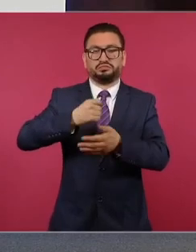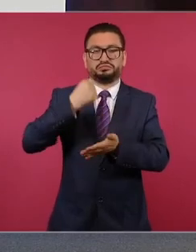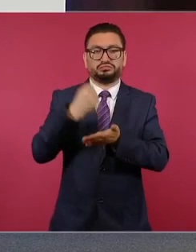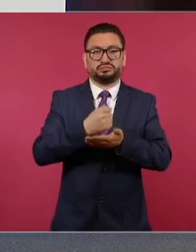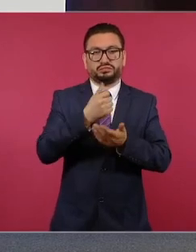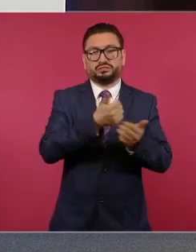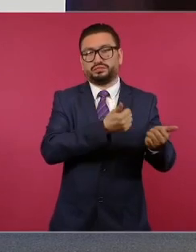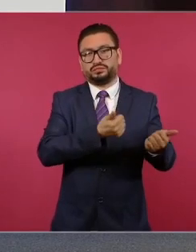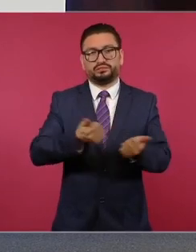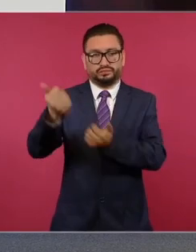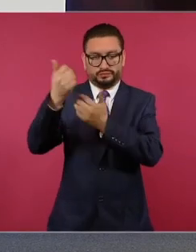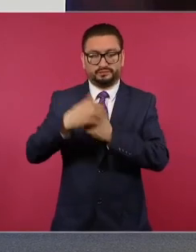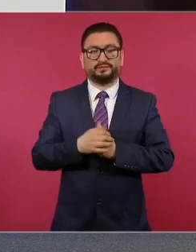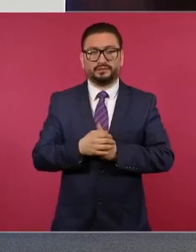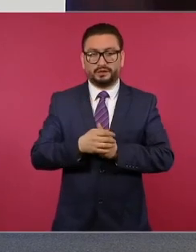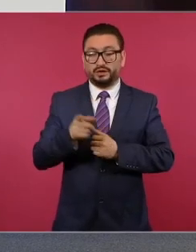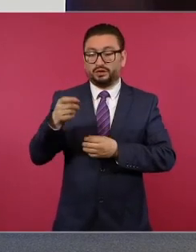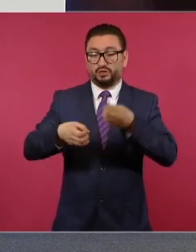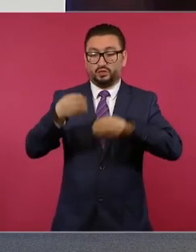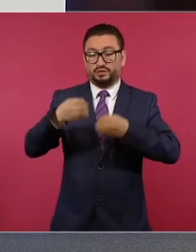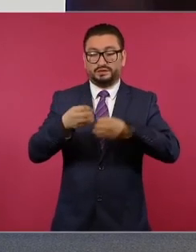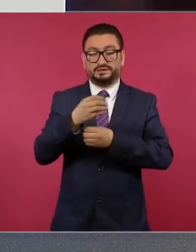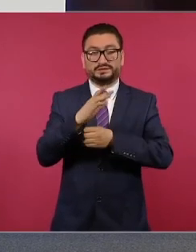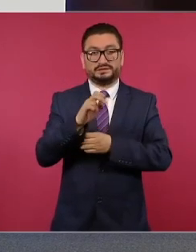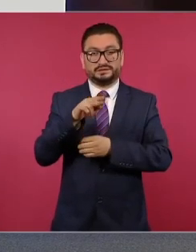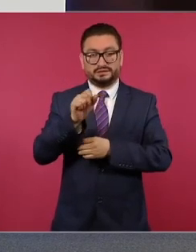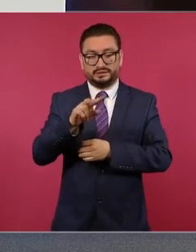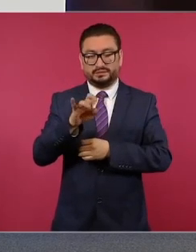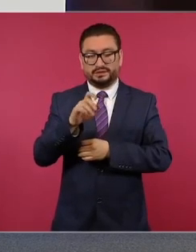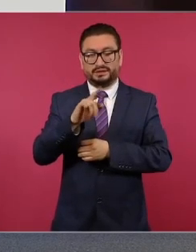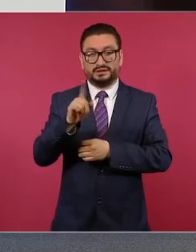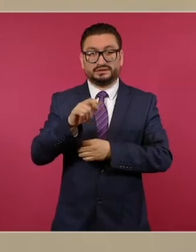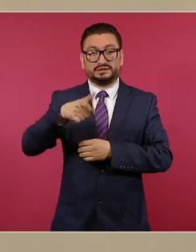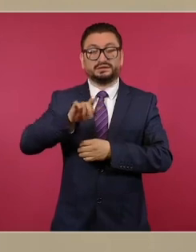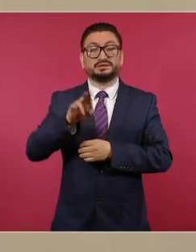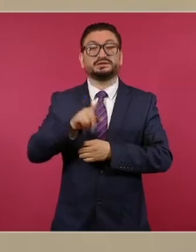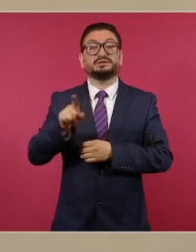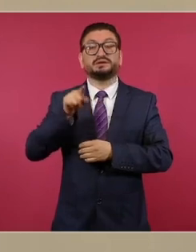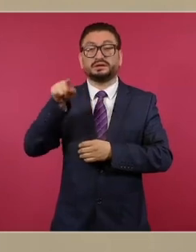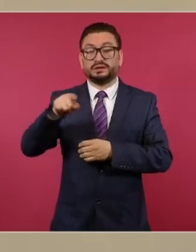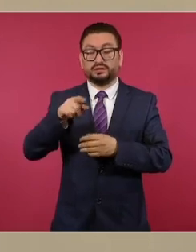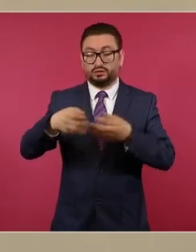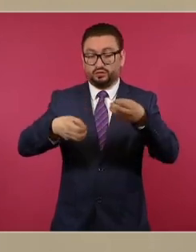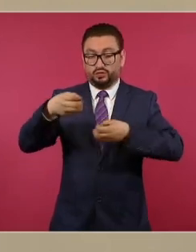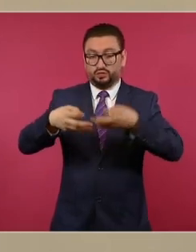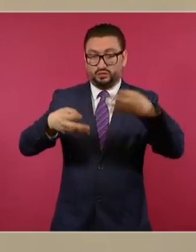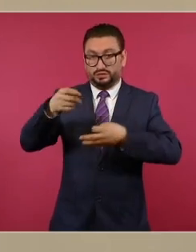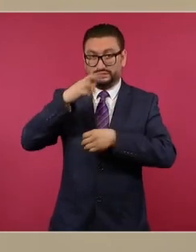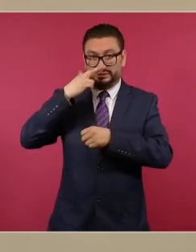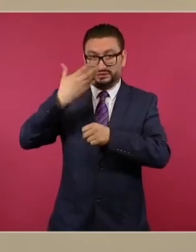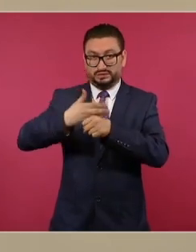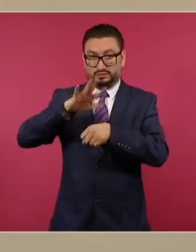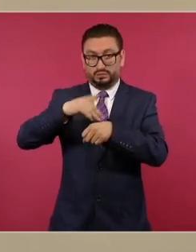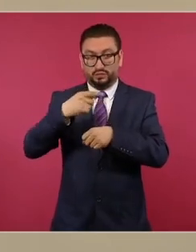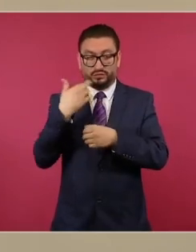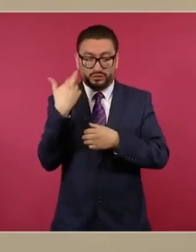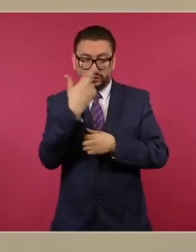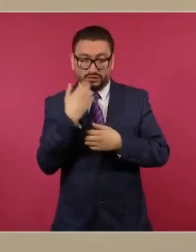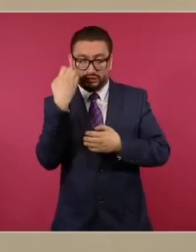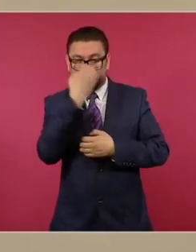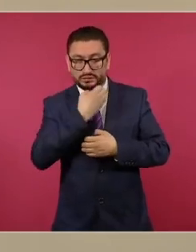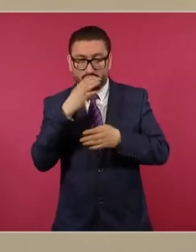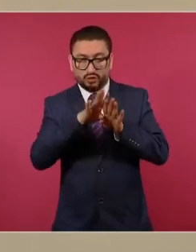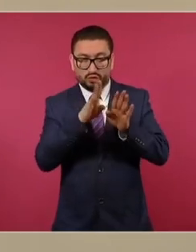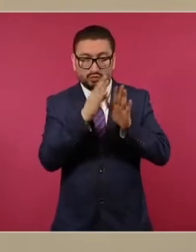traslado. De acuerdo con el juez Sena Velázquez, los jueces responsables que conocieron de la calificación de la excepción de